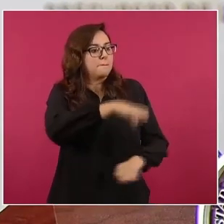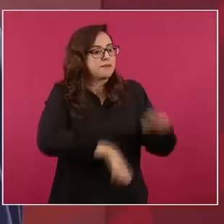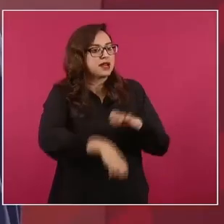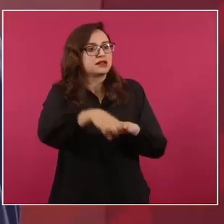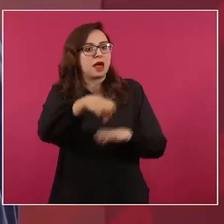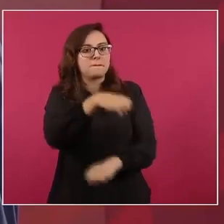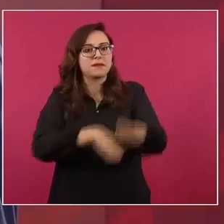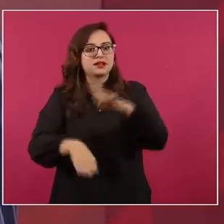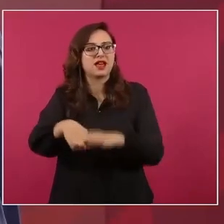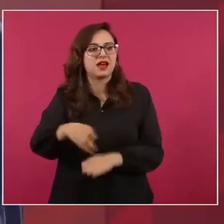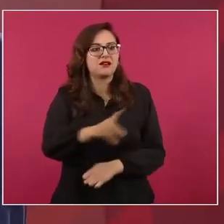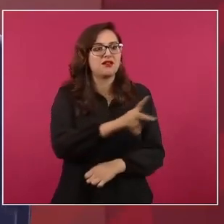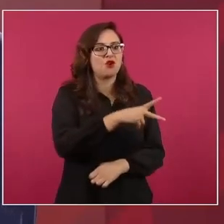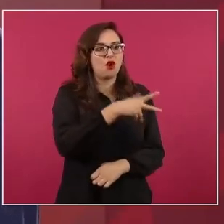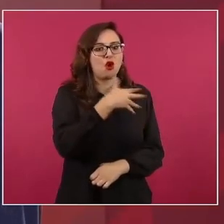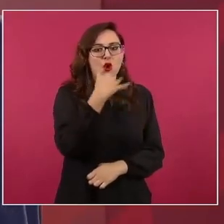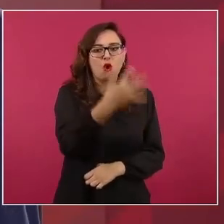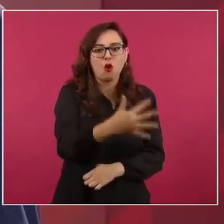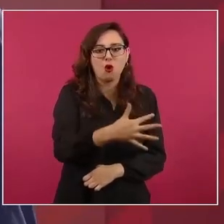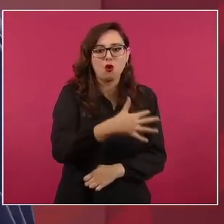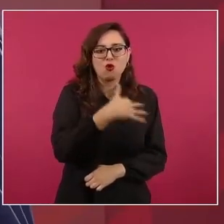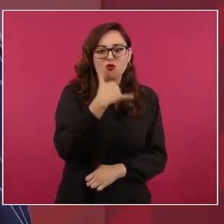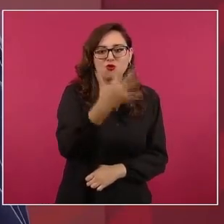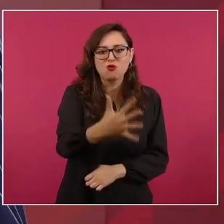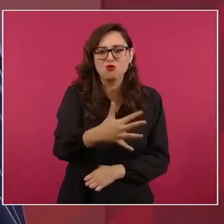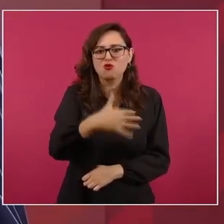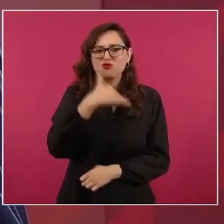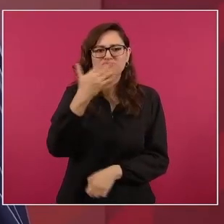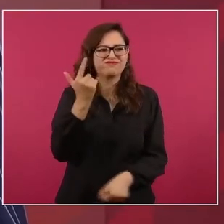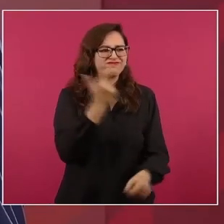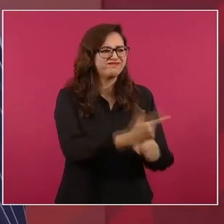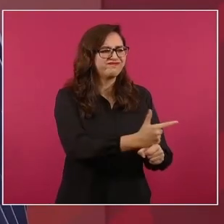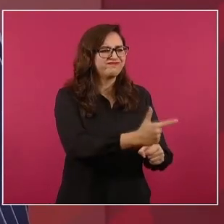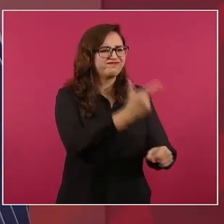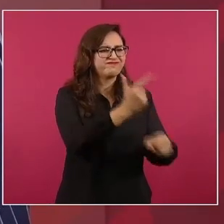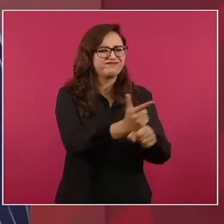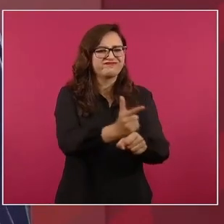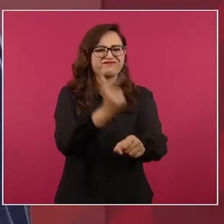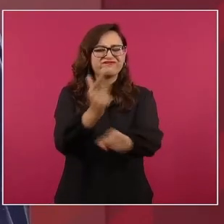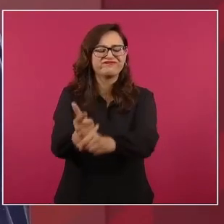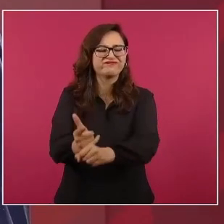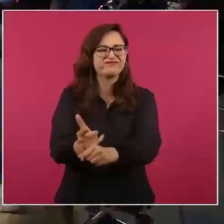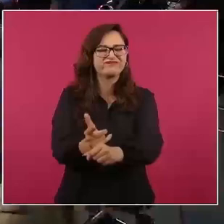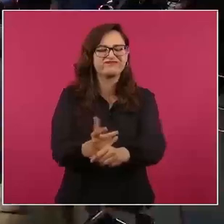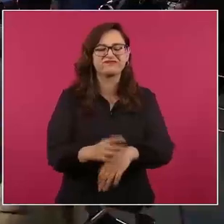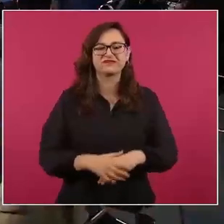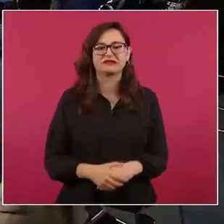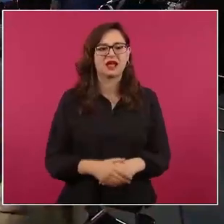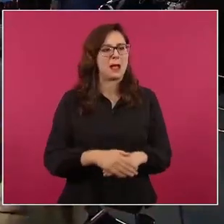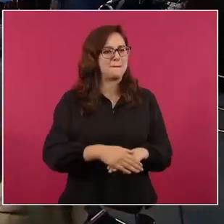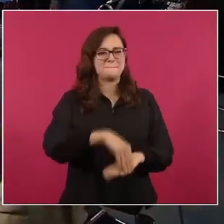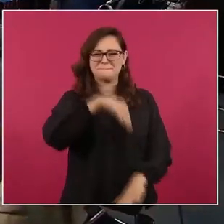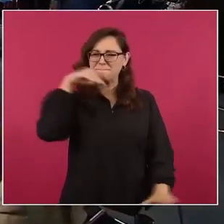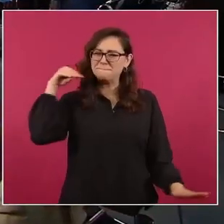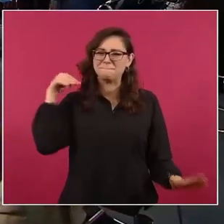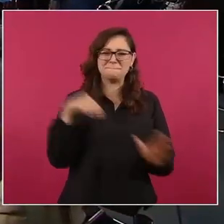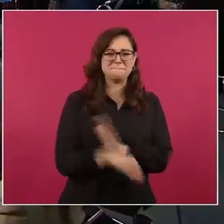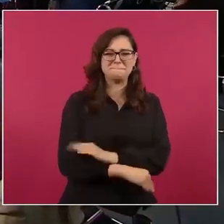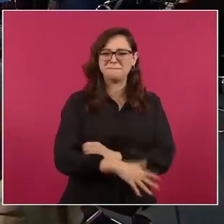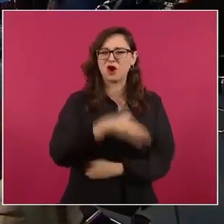empresas nacionales y extranjeras, corrompidas.